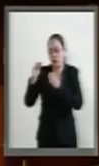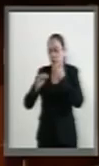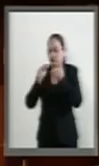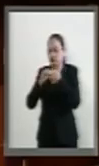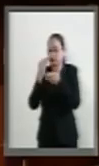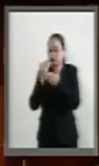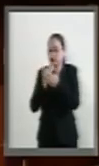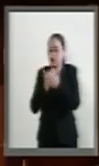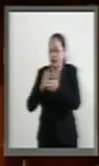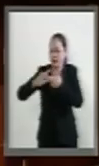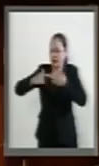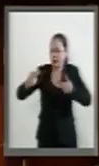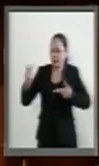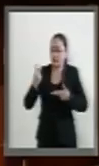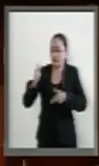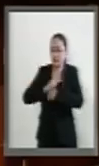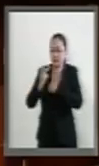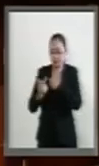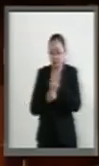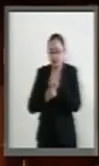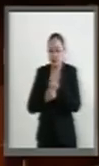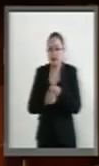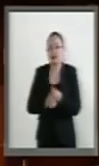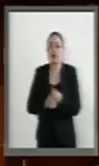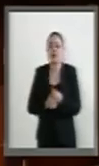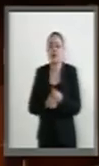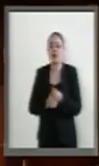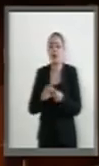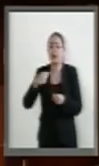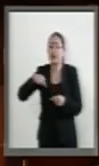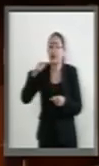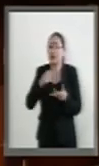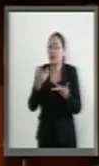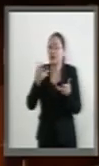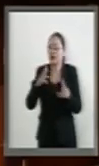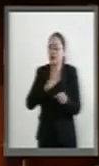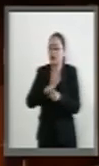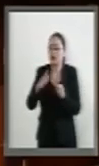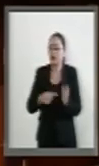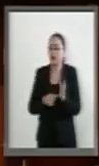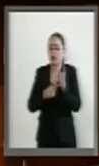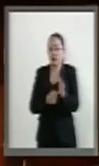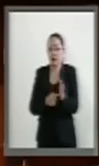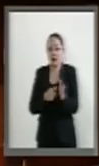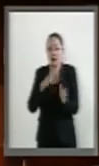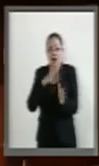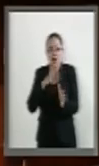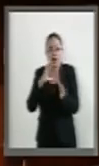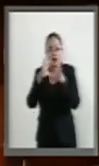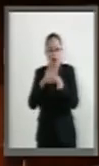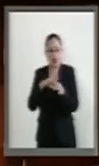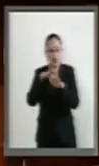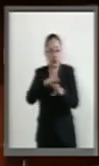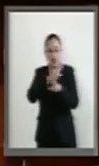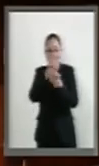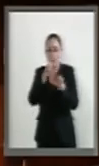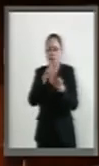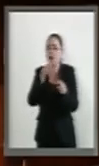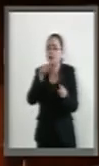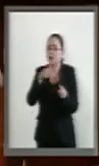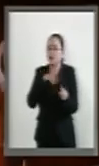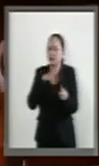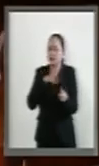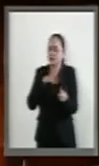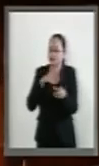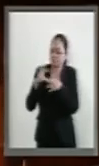rigen nuestra relación bilateral. Hemos brindado, por ejemplo, cooperación en materias tan